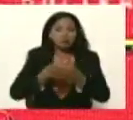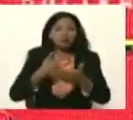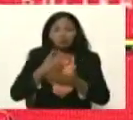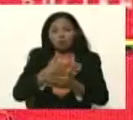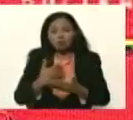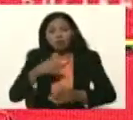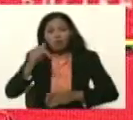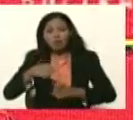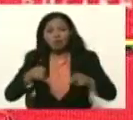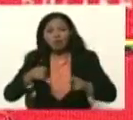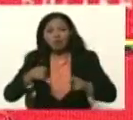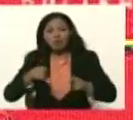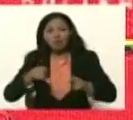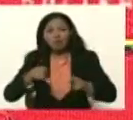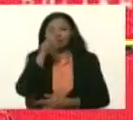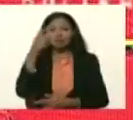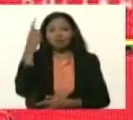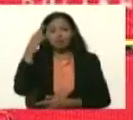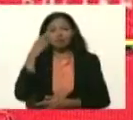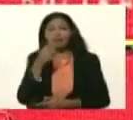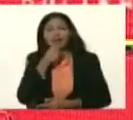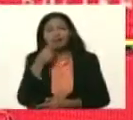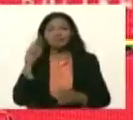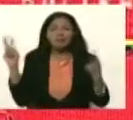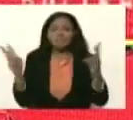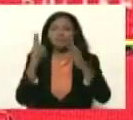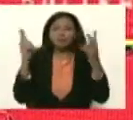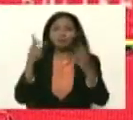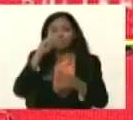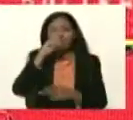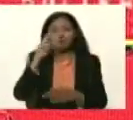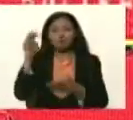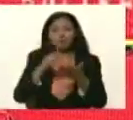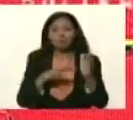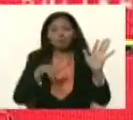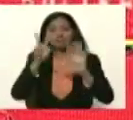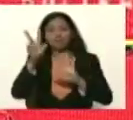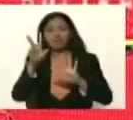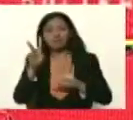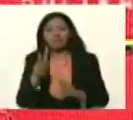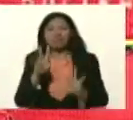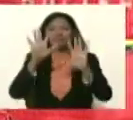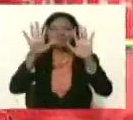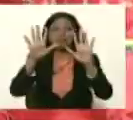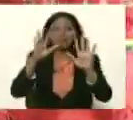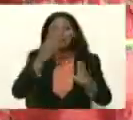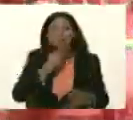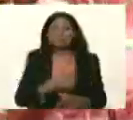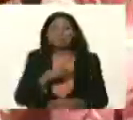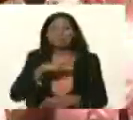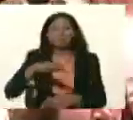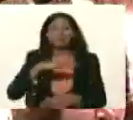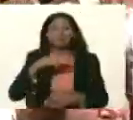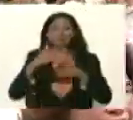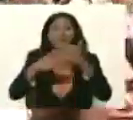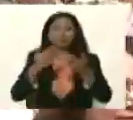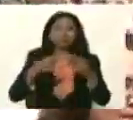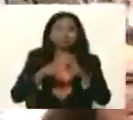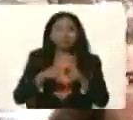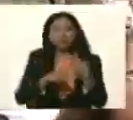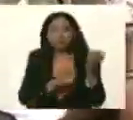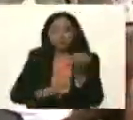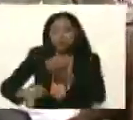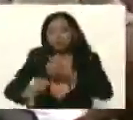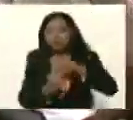hoy celebrar la bella victoria en el año 2017 10 de diciembre en donde pasamos coleto